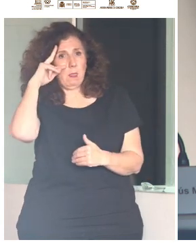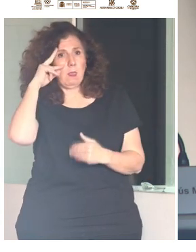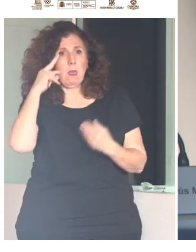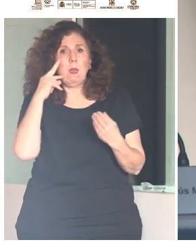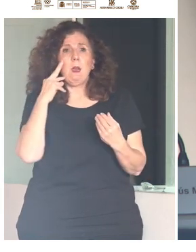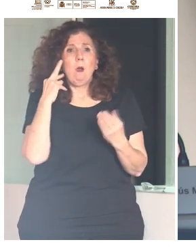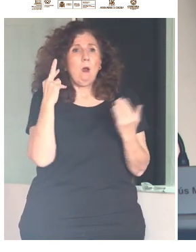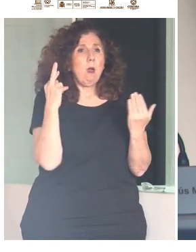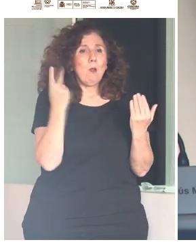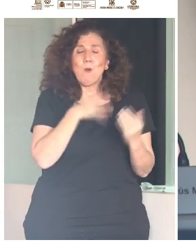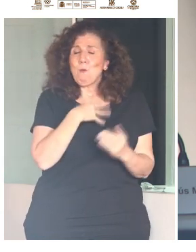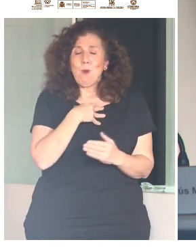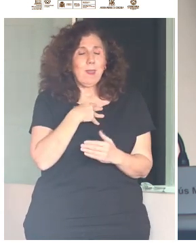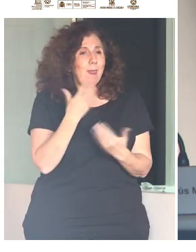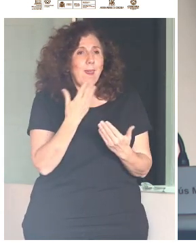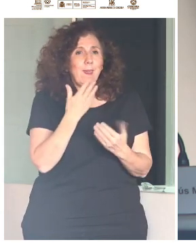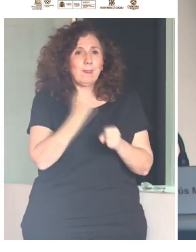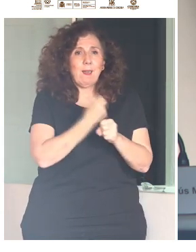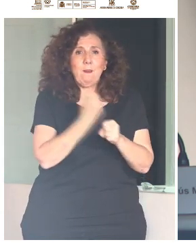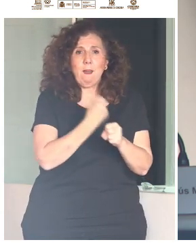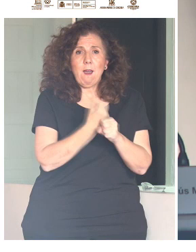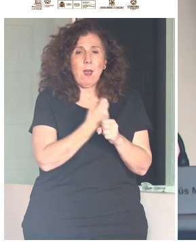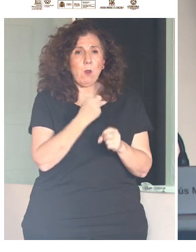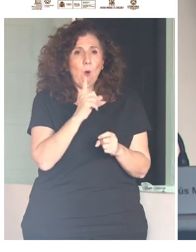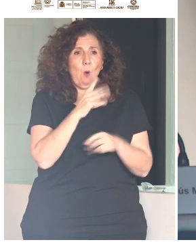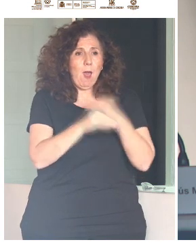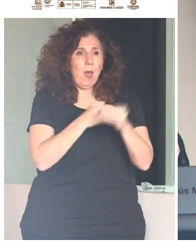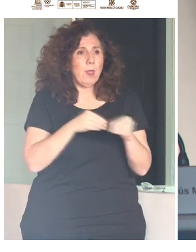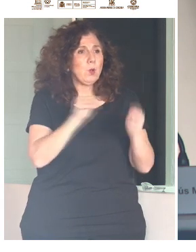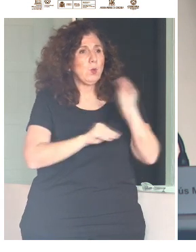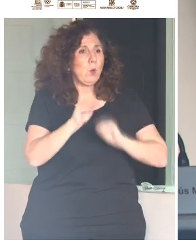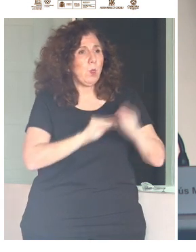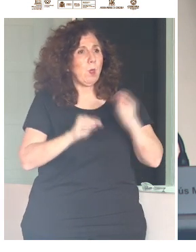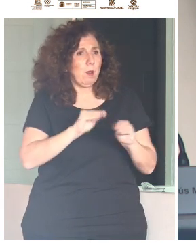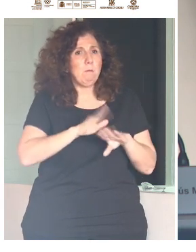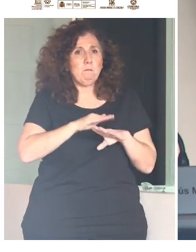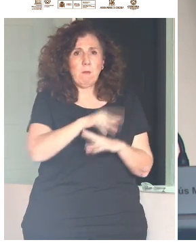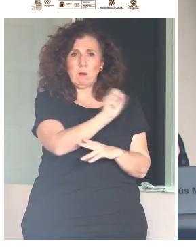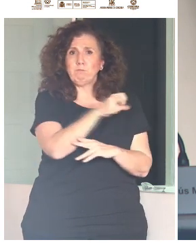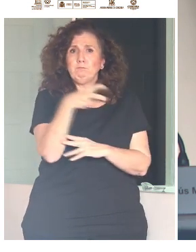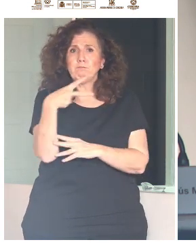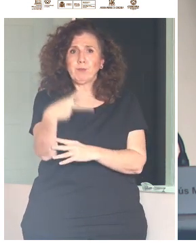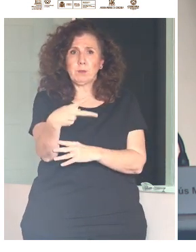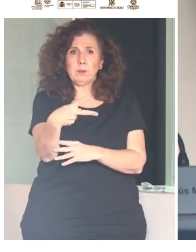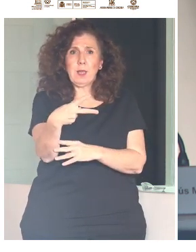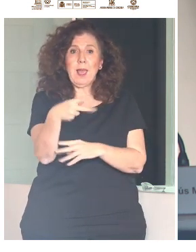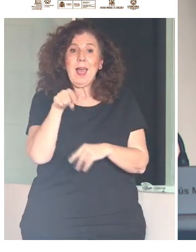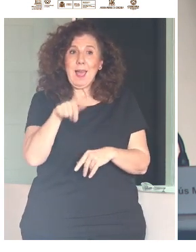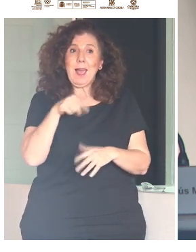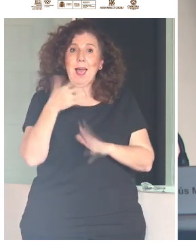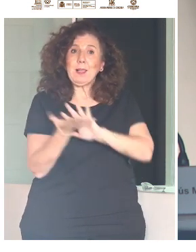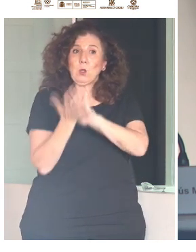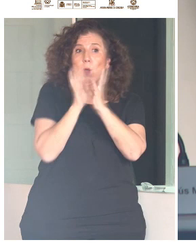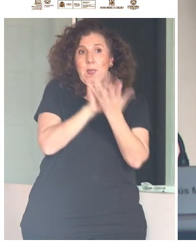eficacia, podrán afrontar con una resolución efectiva estos cambios a los que me estoy